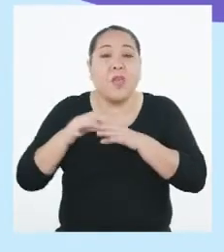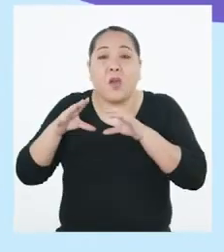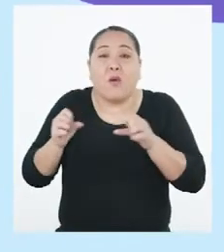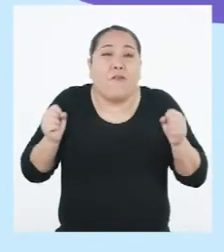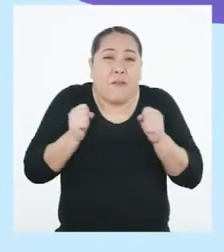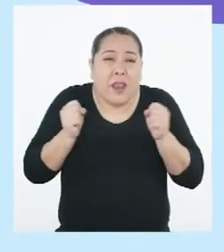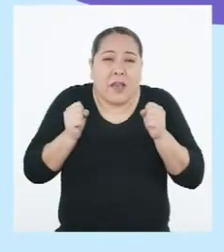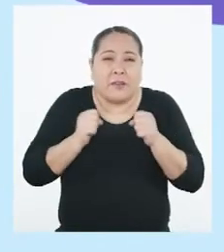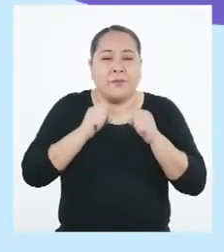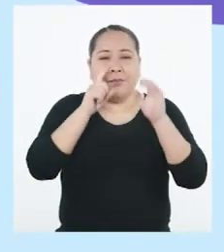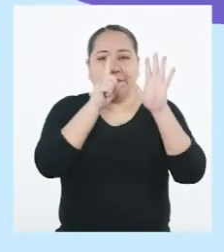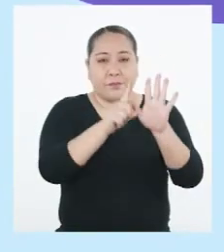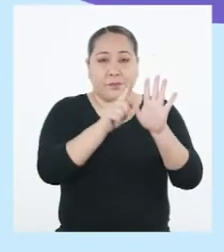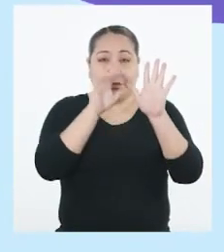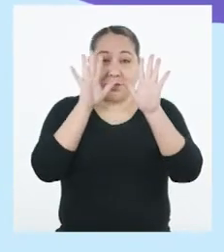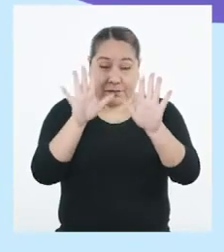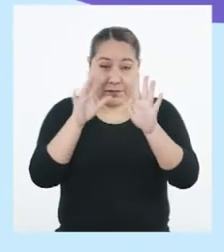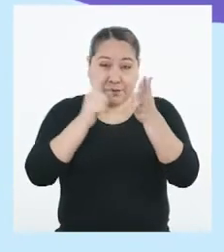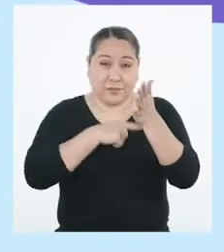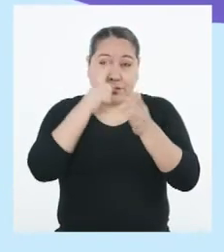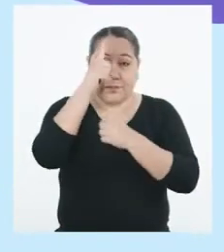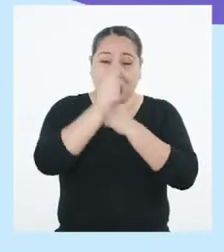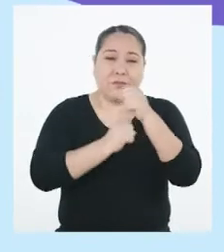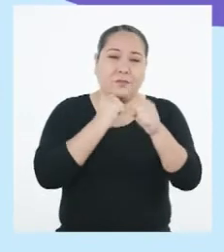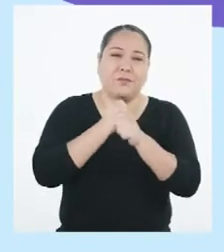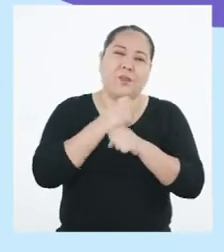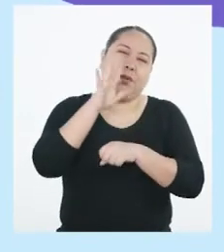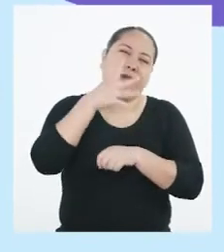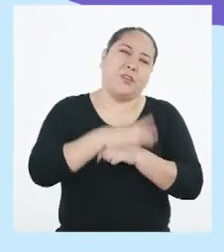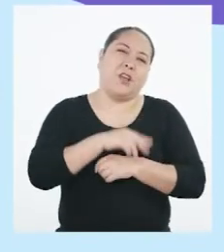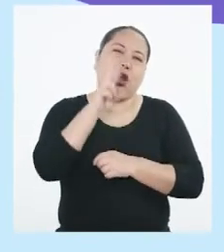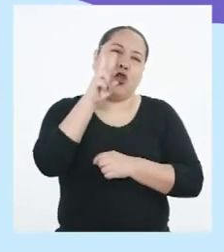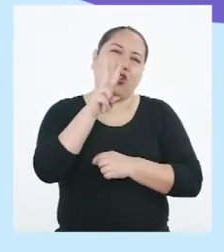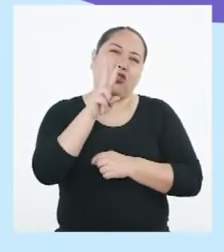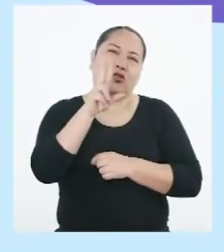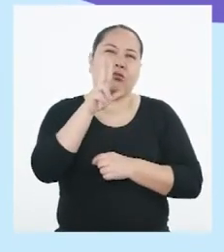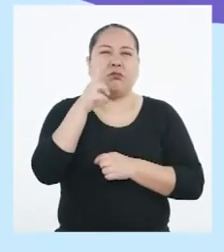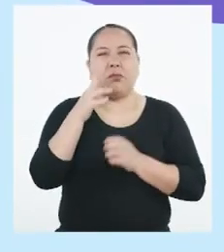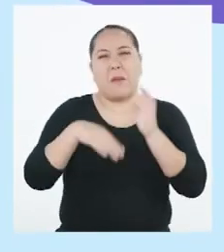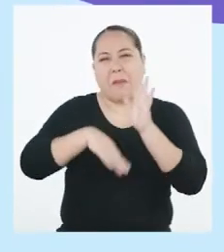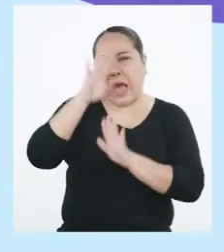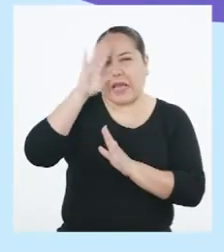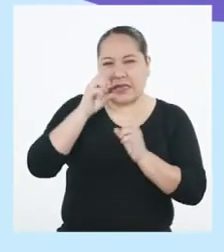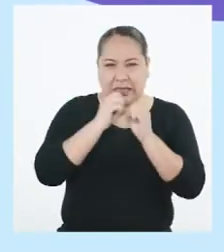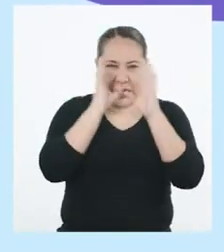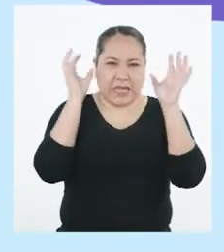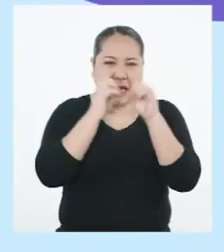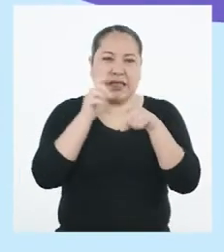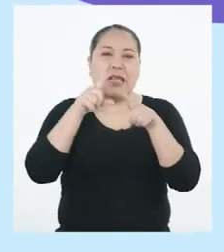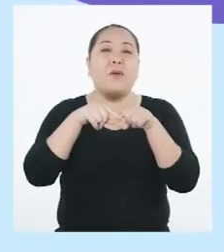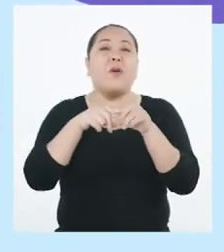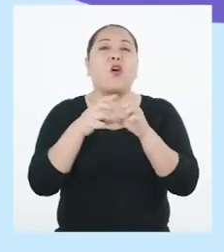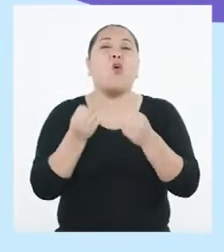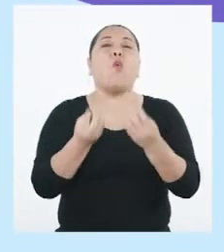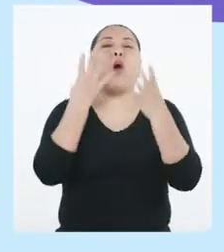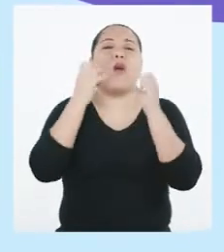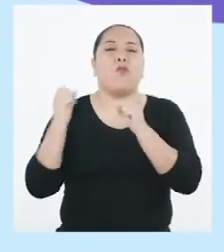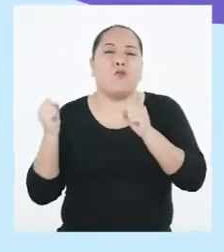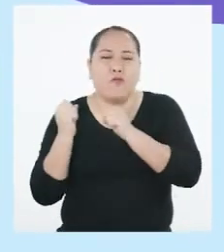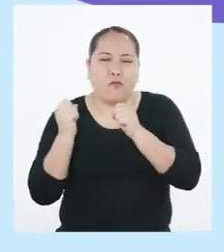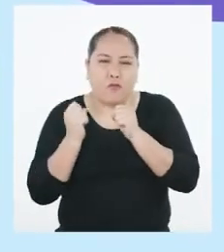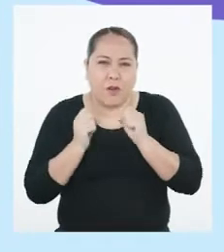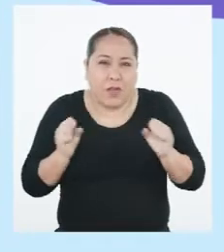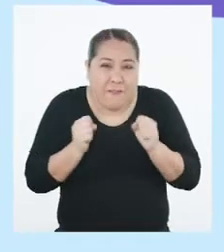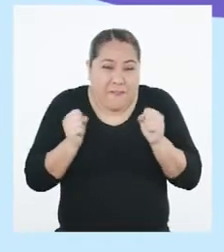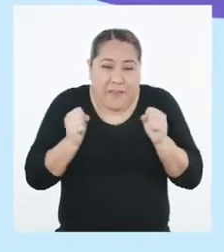friajes ocurren entre 6 a 10 veces al año y suelen durar de 2 a más días, dependiendo de la intensidad. El